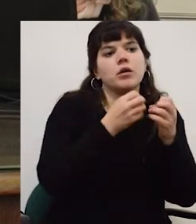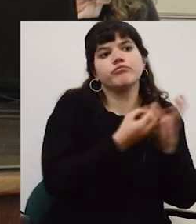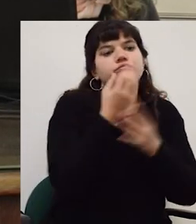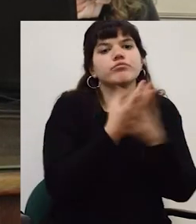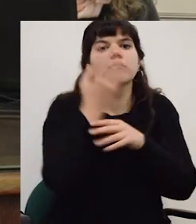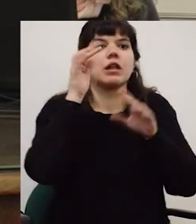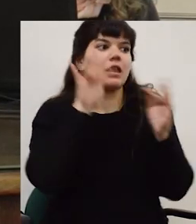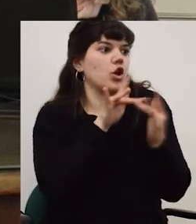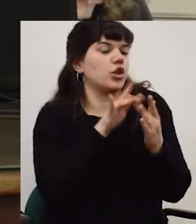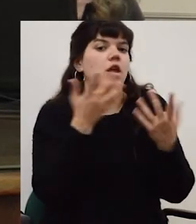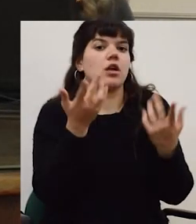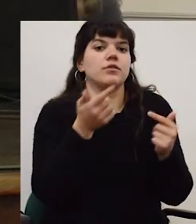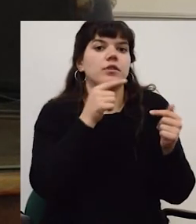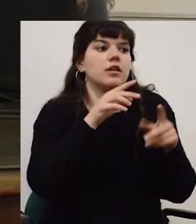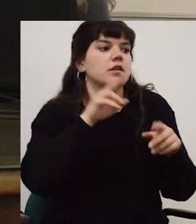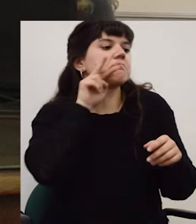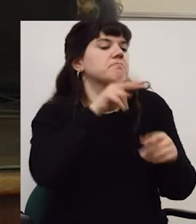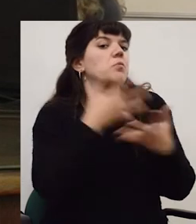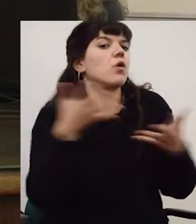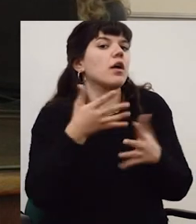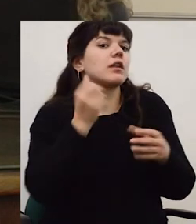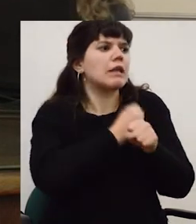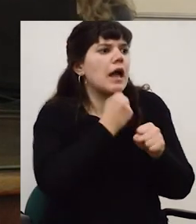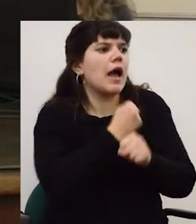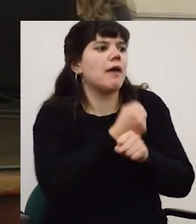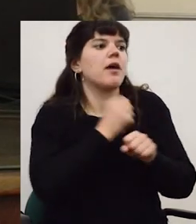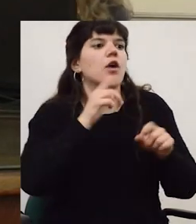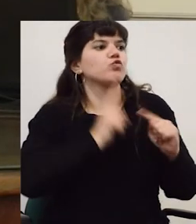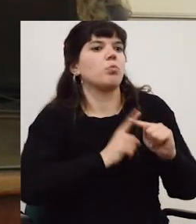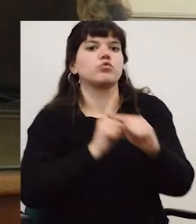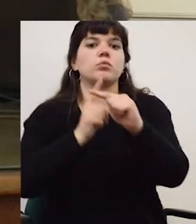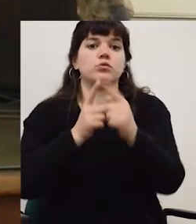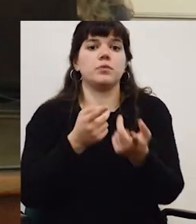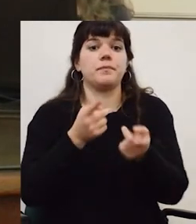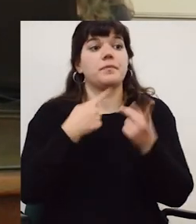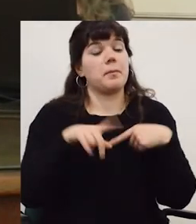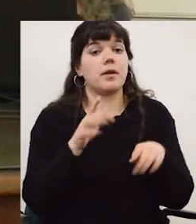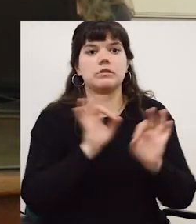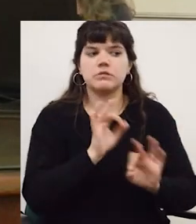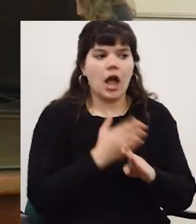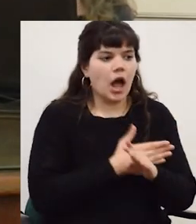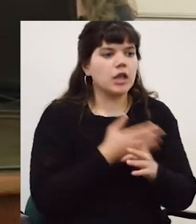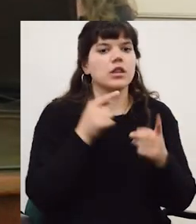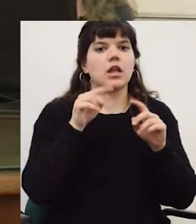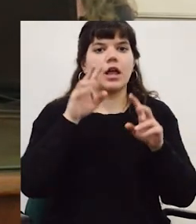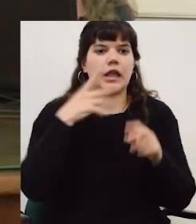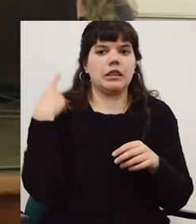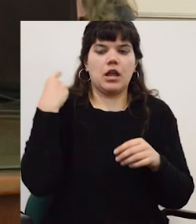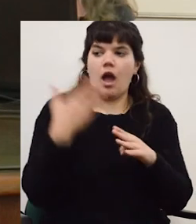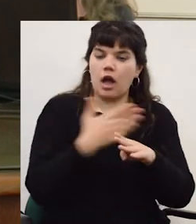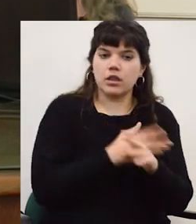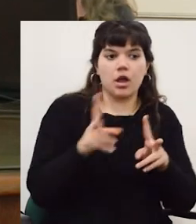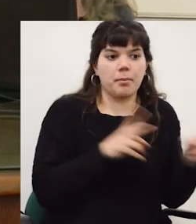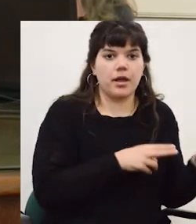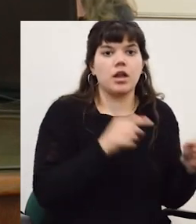o impulsar la constitución de redes que reflejen trabajos de acumulación ahora no ha habido